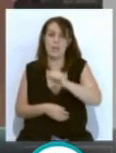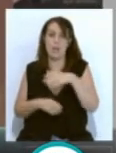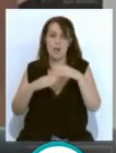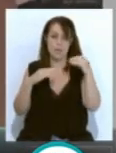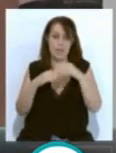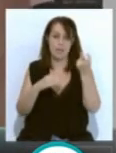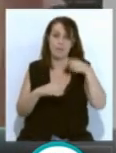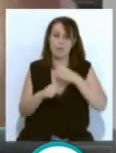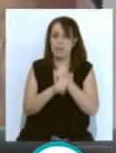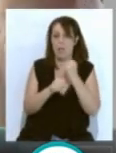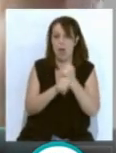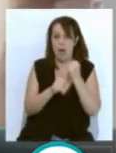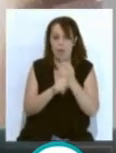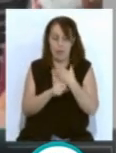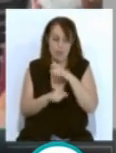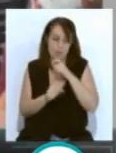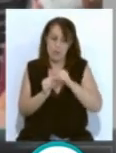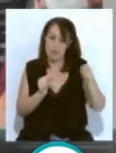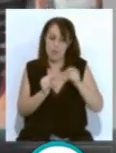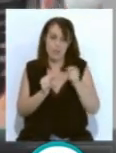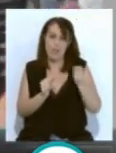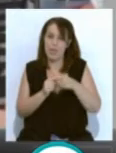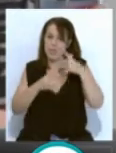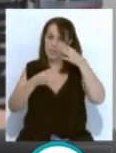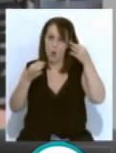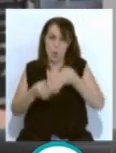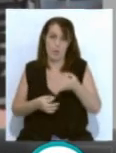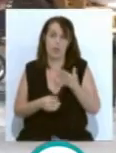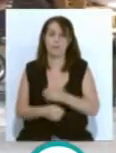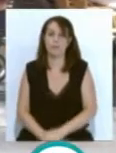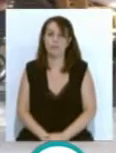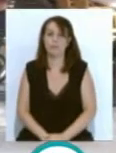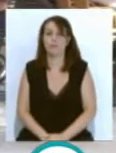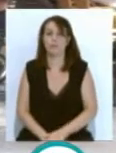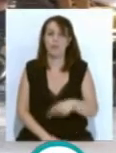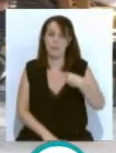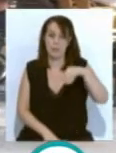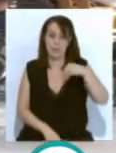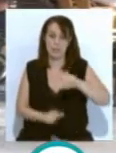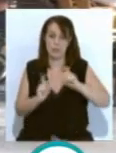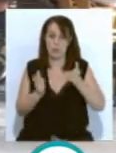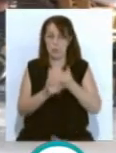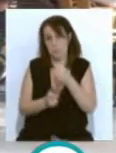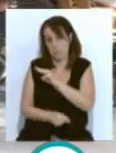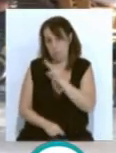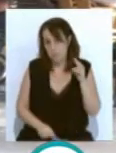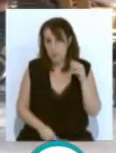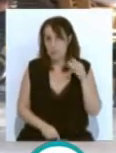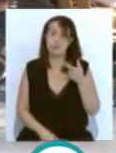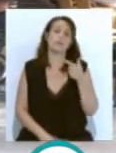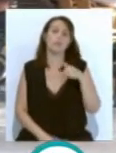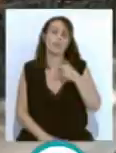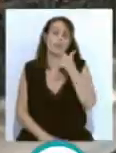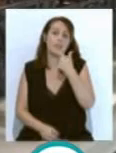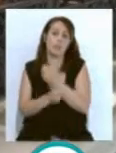dificultando las medidas de distanciamiento de esto con el trabajo. El presidente del grupo municipal del PP ha asegurado que los